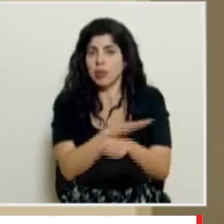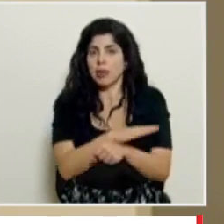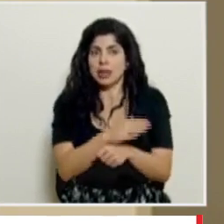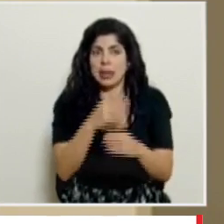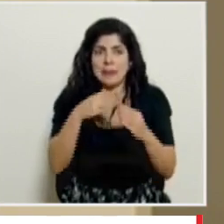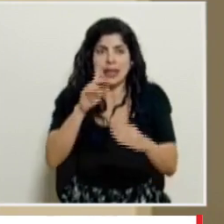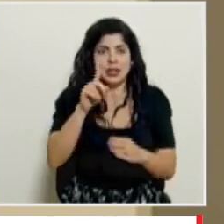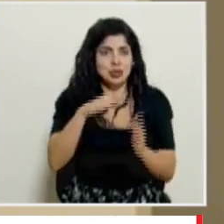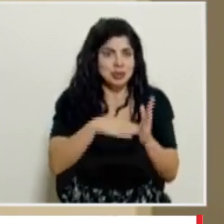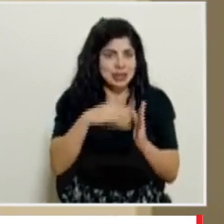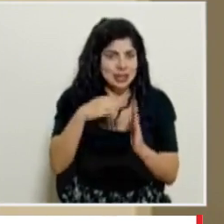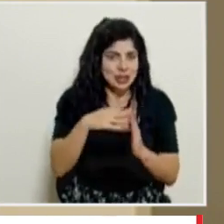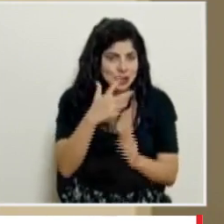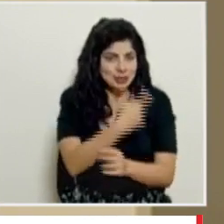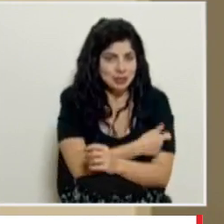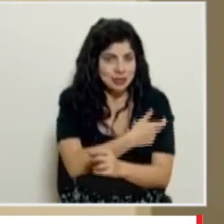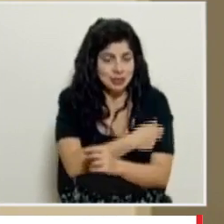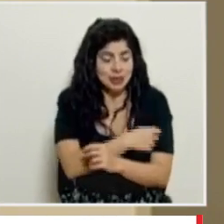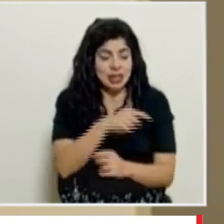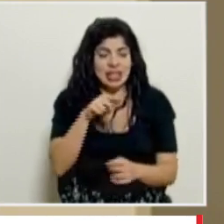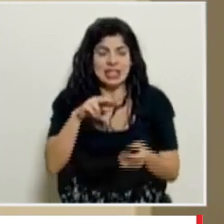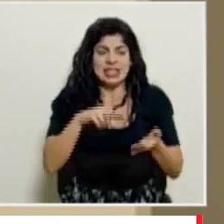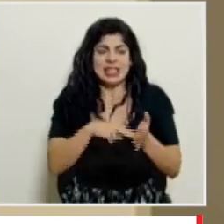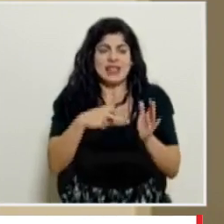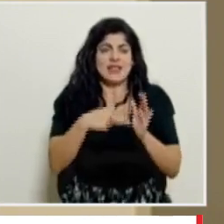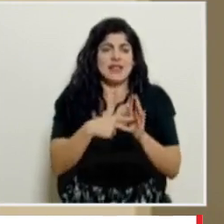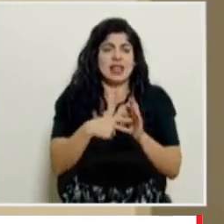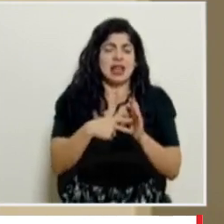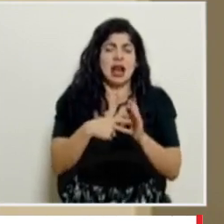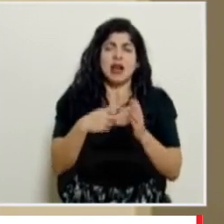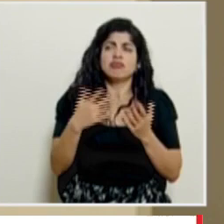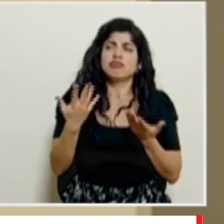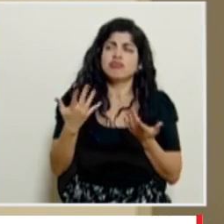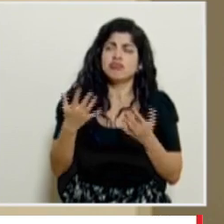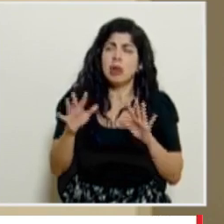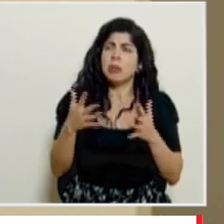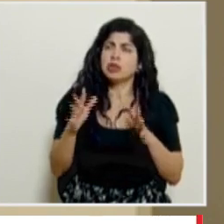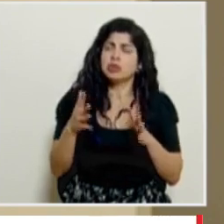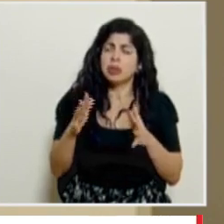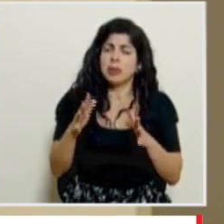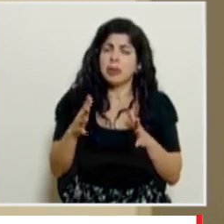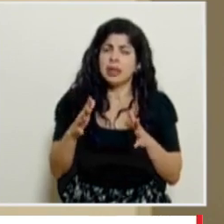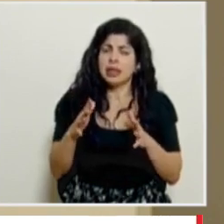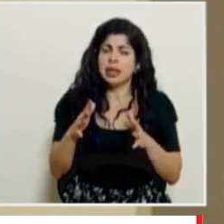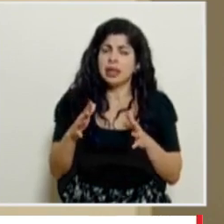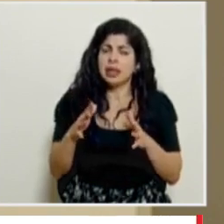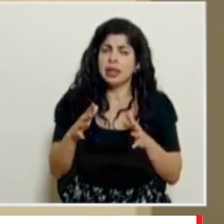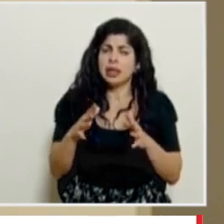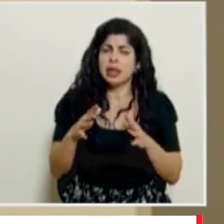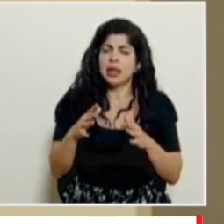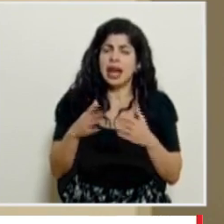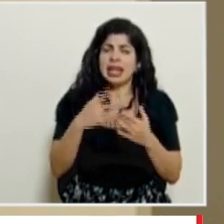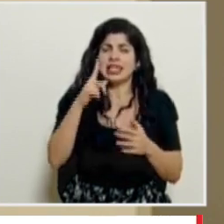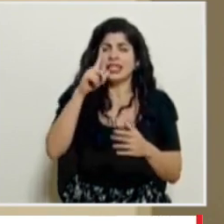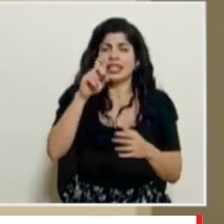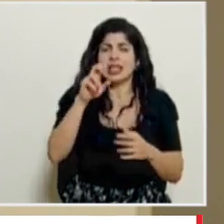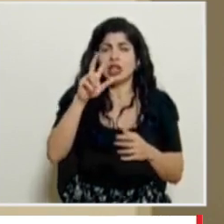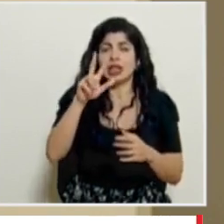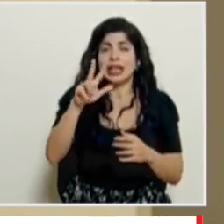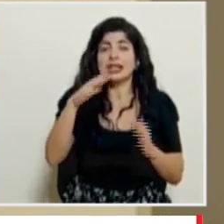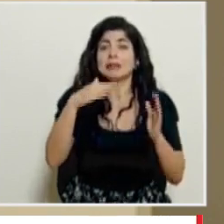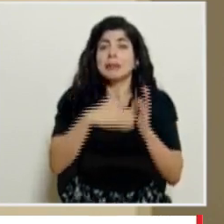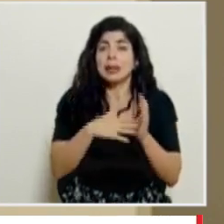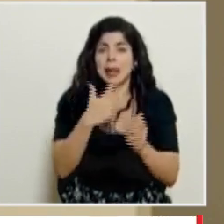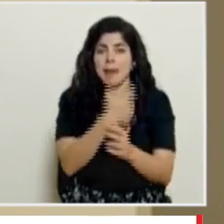es más de un millón de dosis y estaríamos hablando de ingresos aproximados a los ciento tres mil dosis